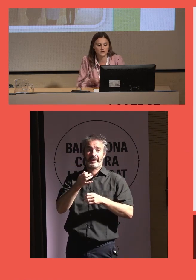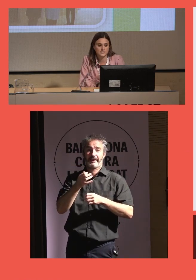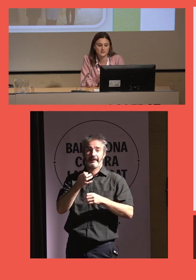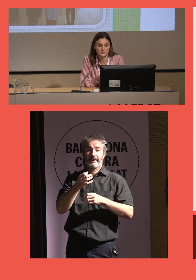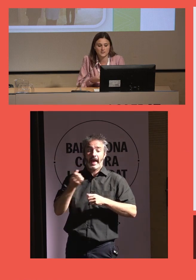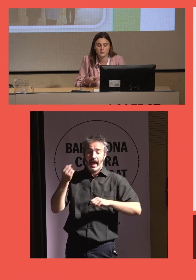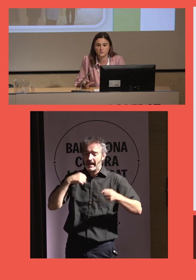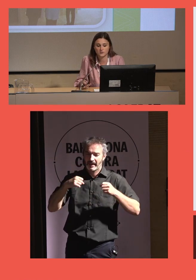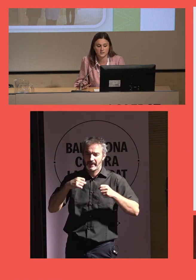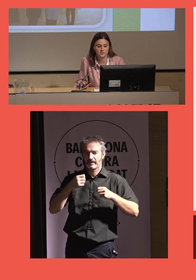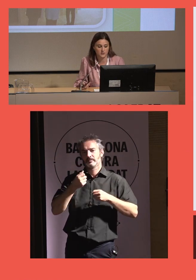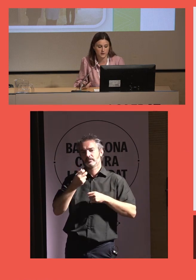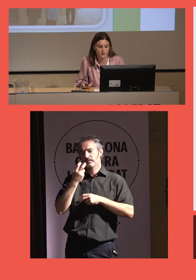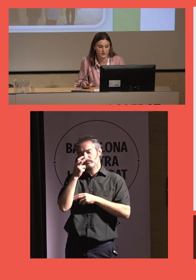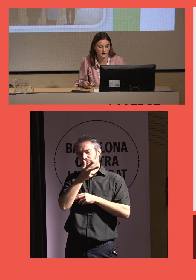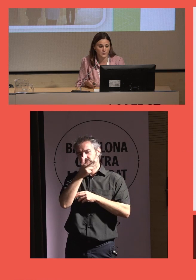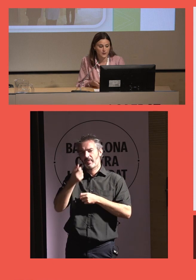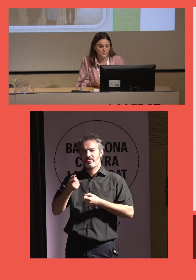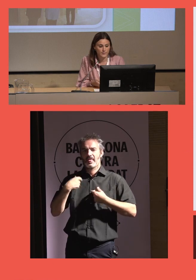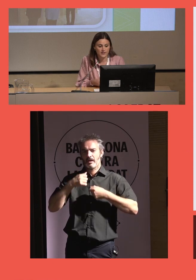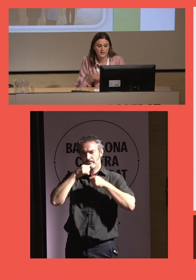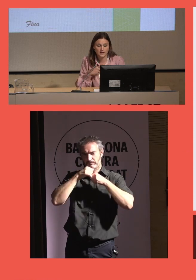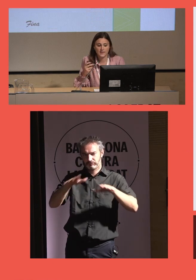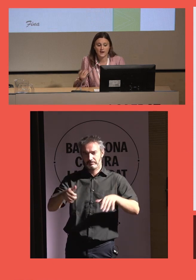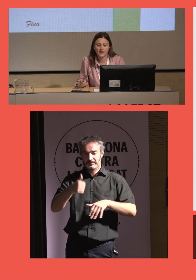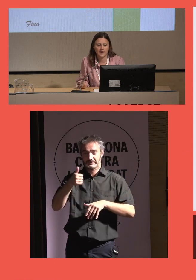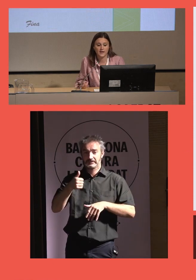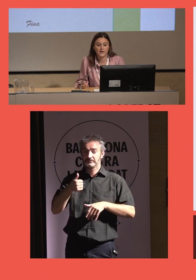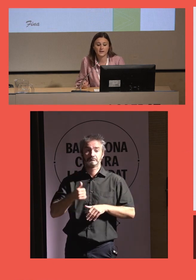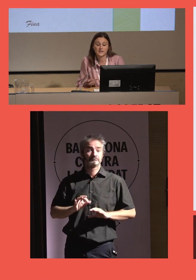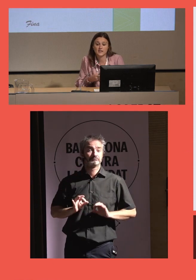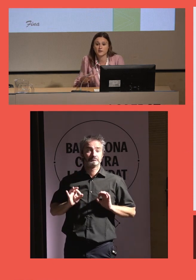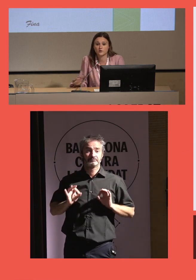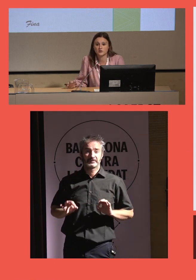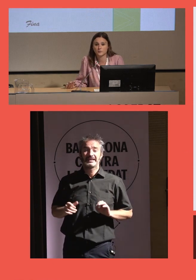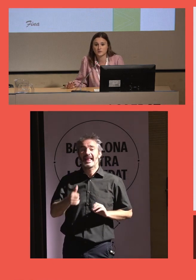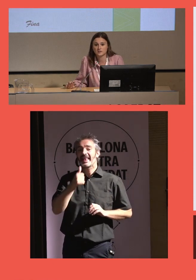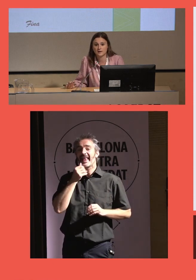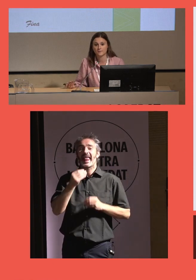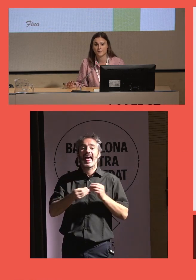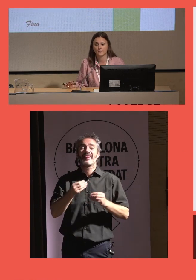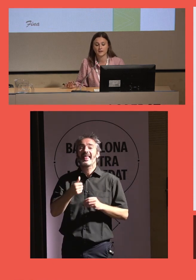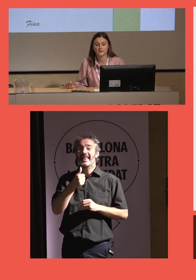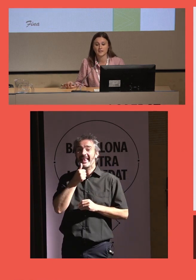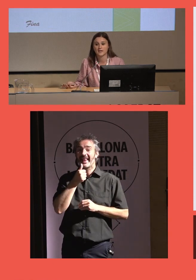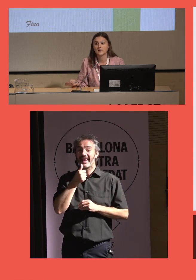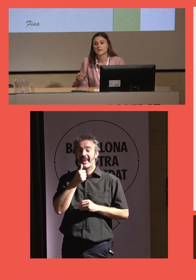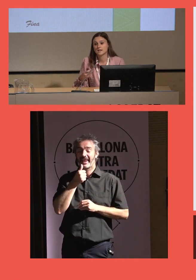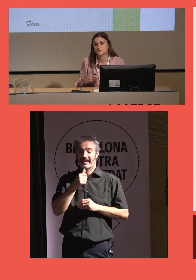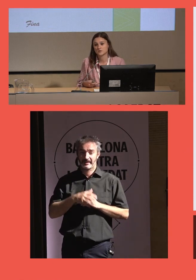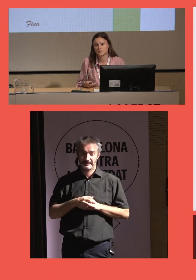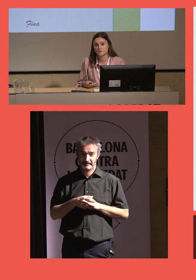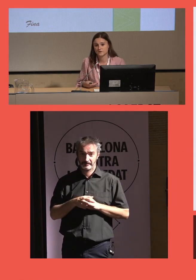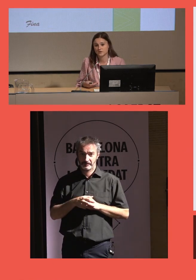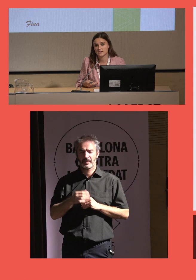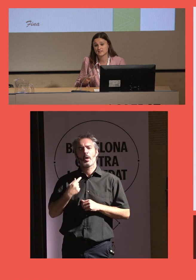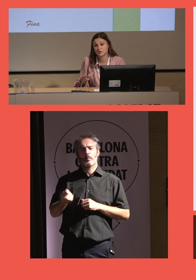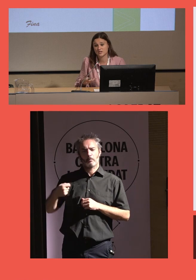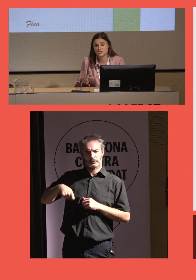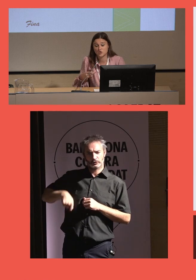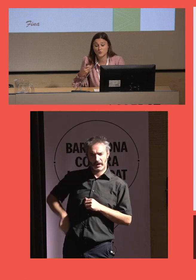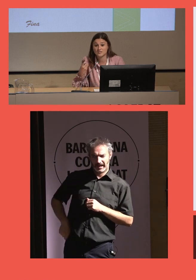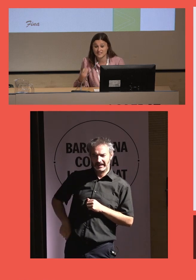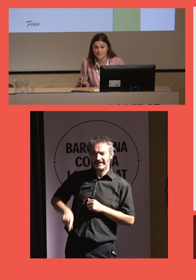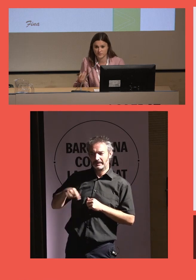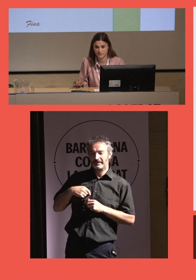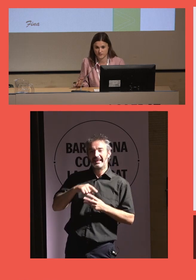de todas las actividades que hacemos de sensibilización. ¿Vale? Y nada, ¿quién hace todo esto posible? Aparte de las personas profesionales,